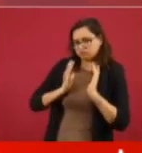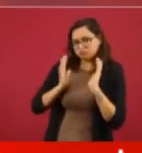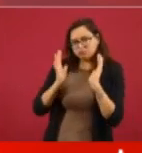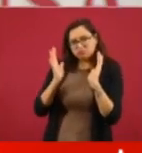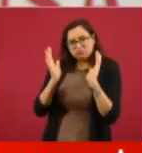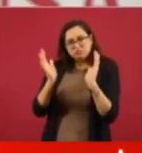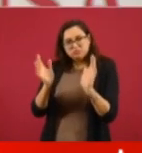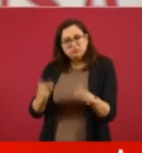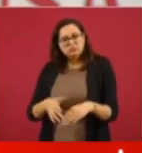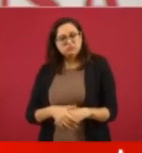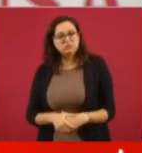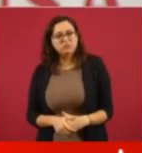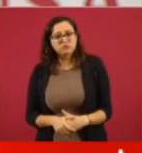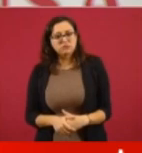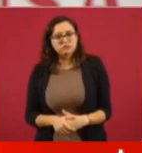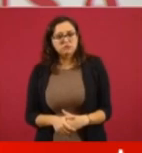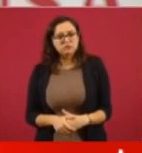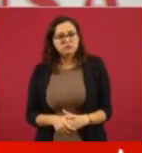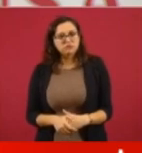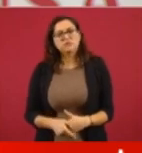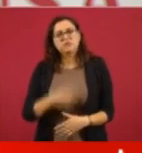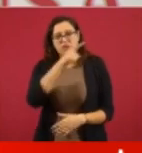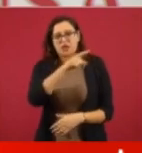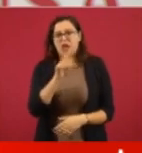¿Qué periodismo es ese?